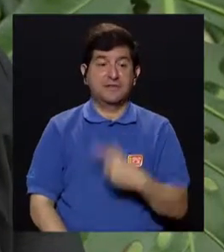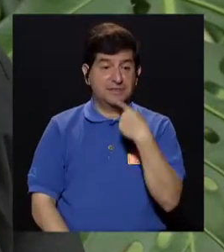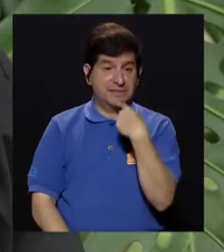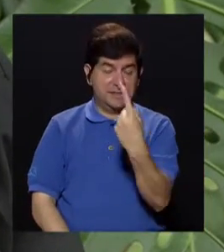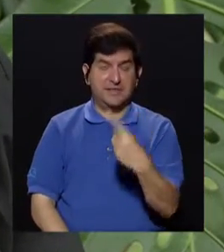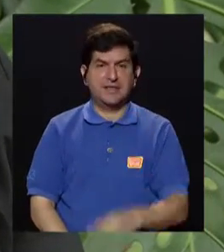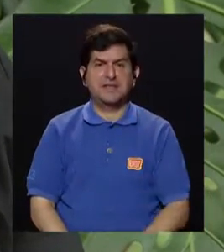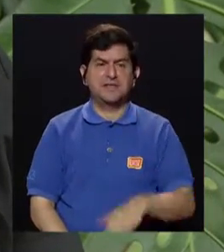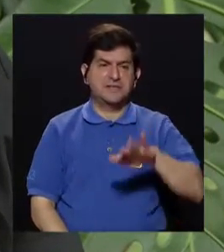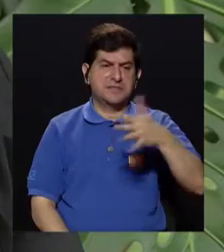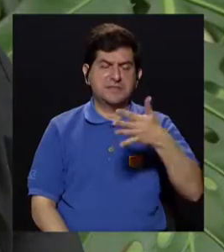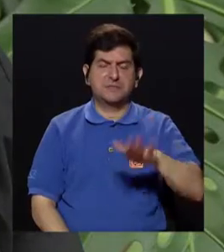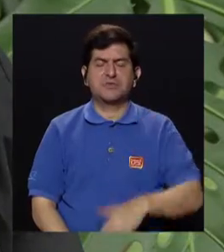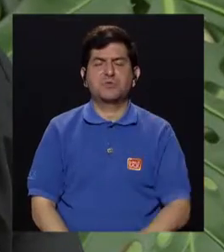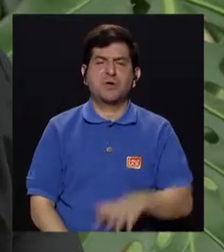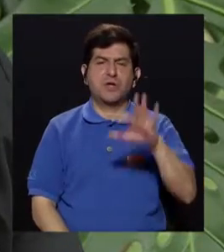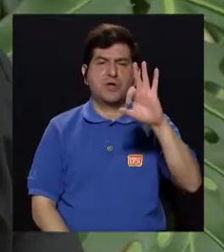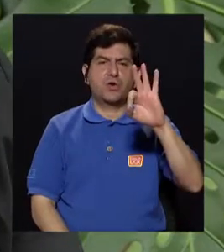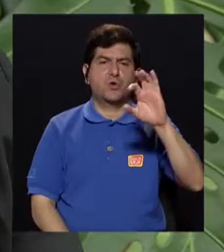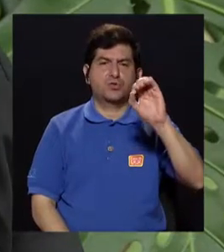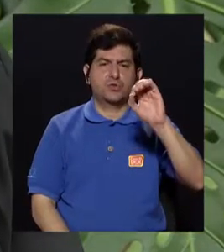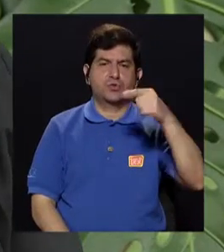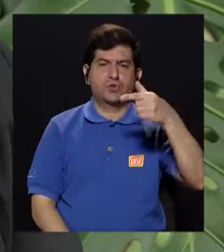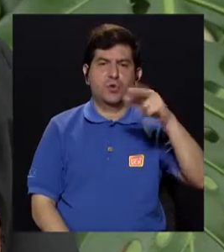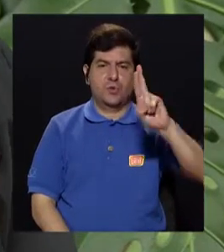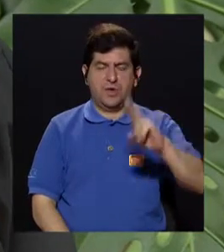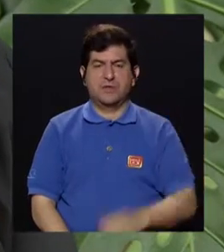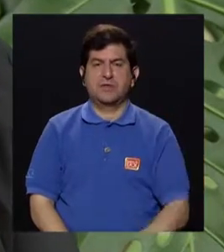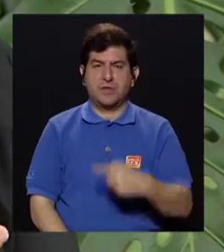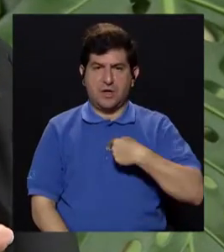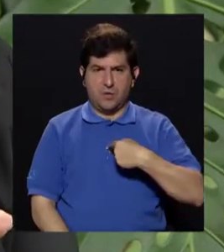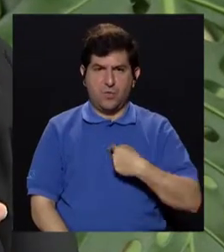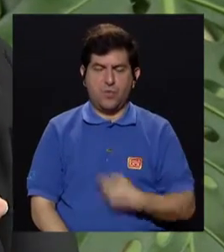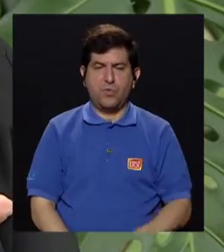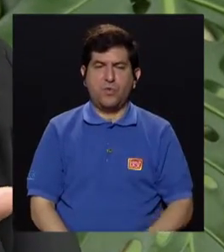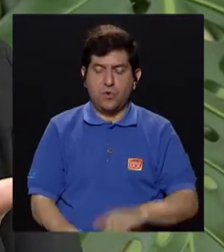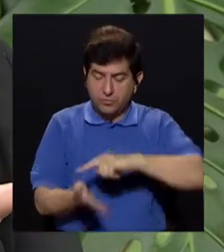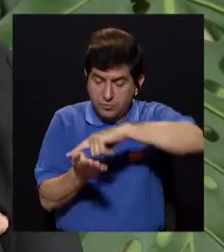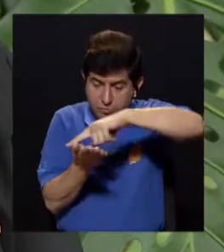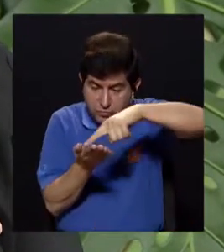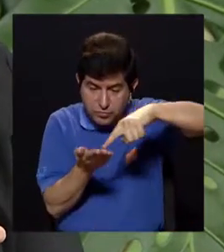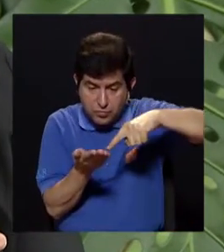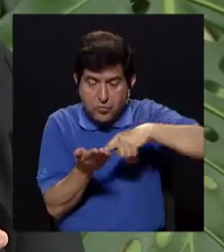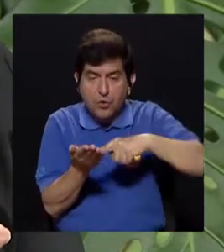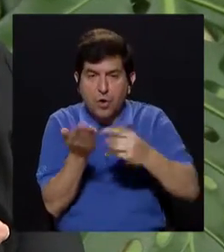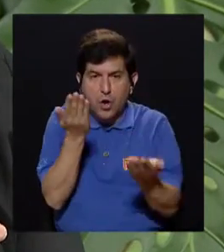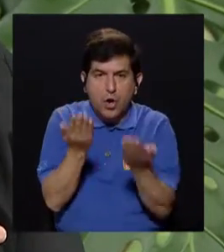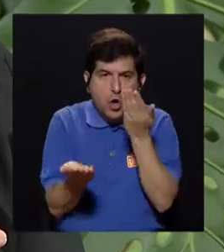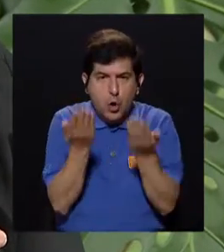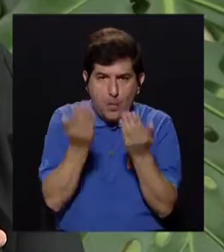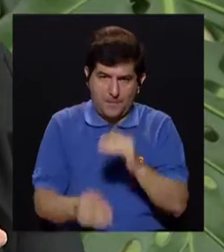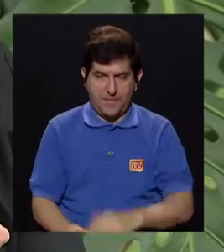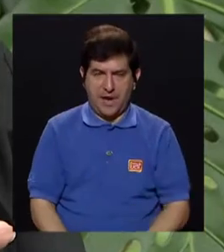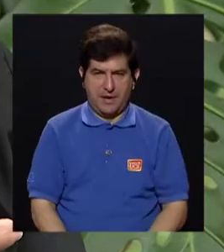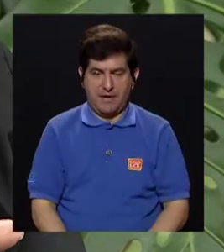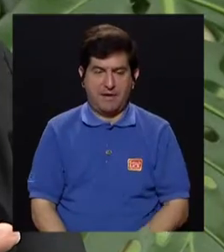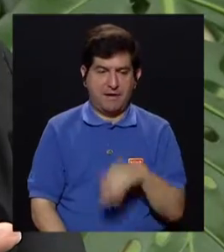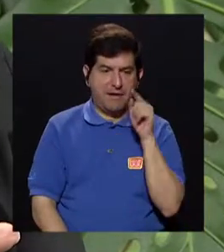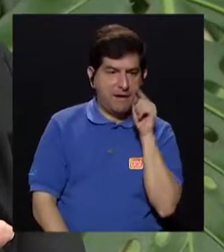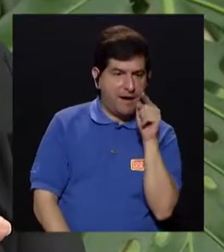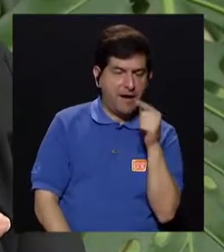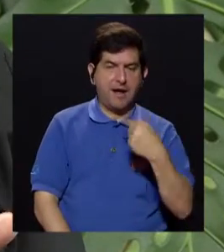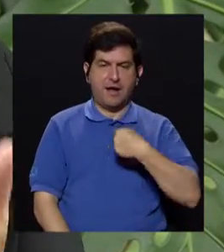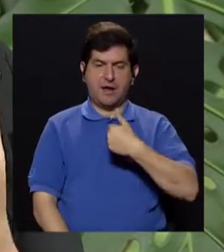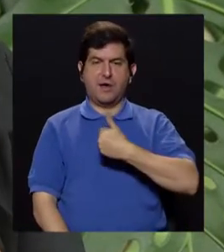que el tamaño debe ser alrededor de 90 gramos. Uno debería con la palma de su mano comparar el